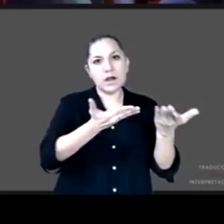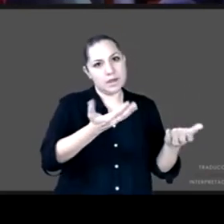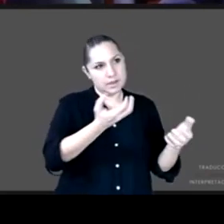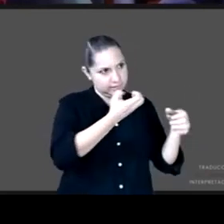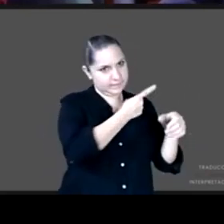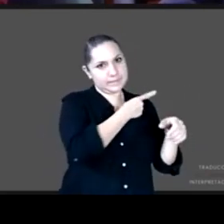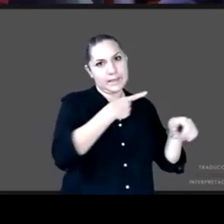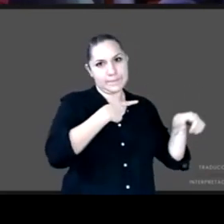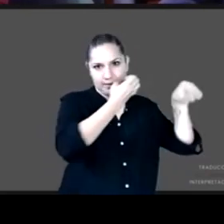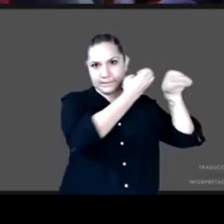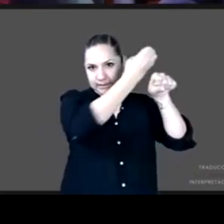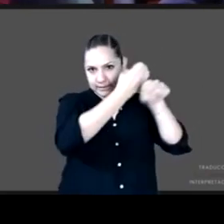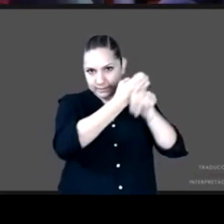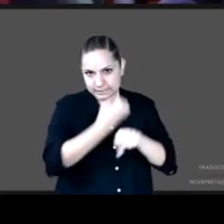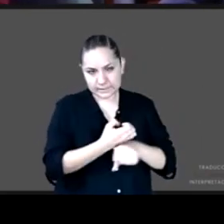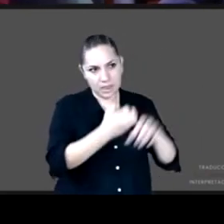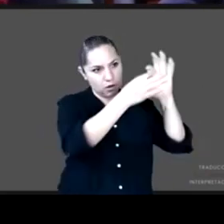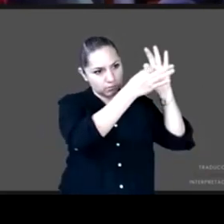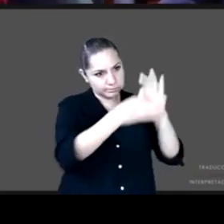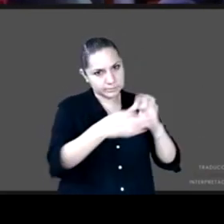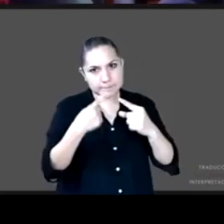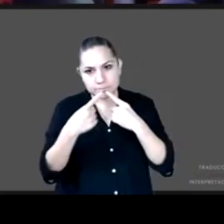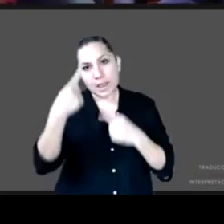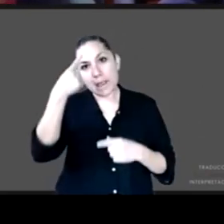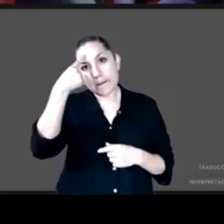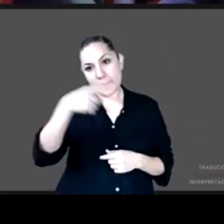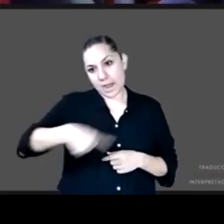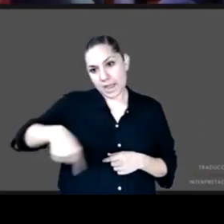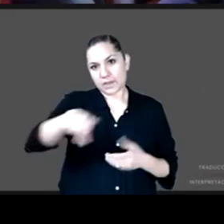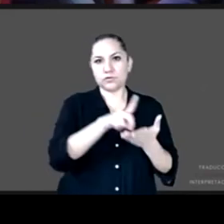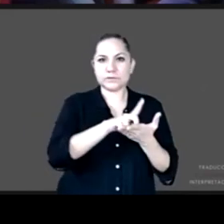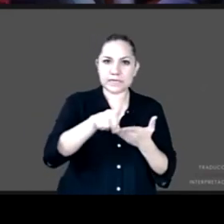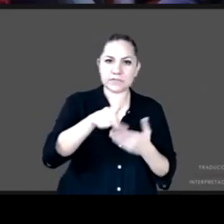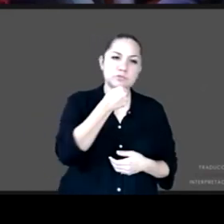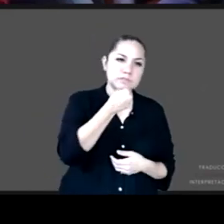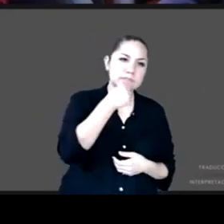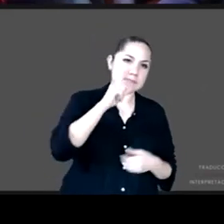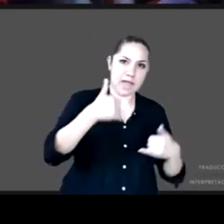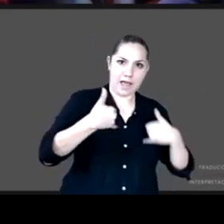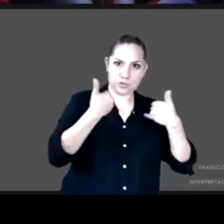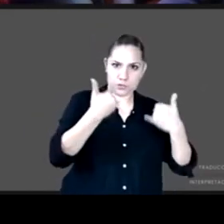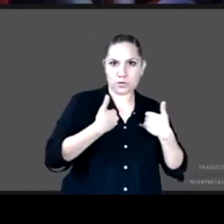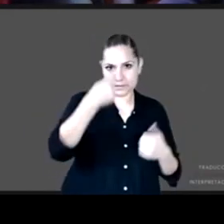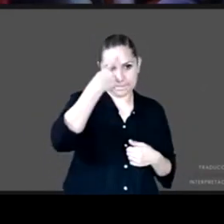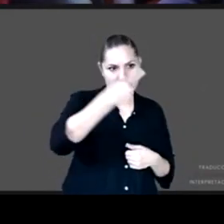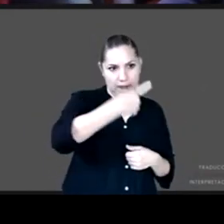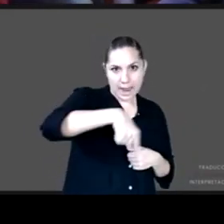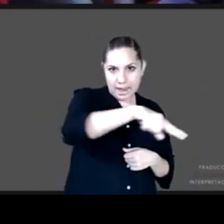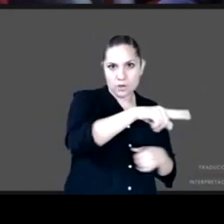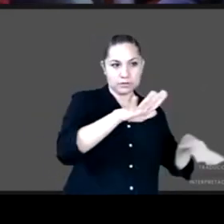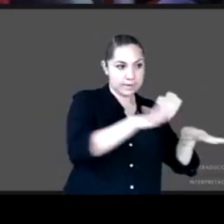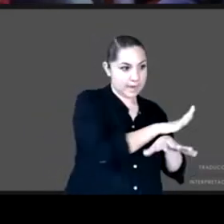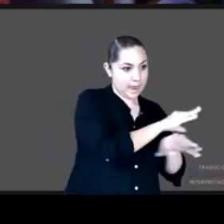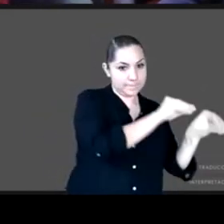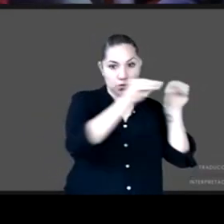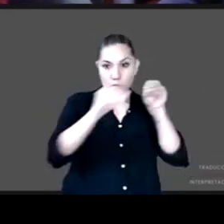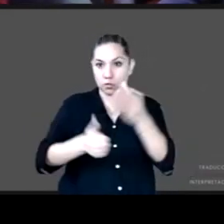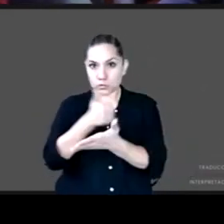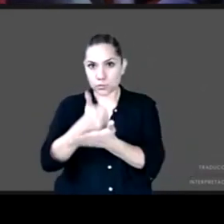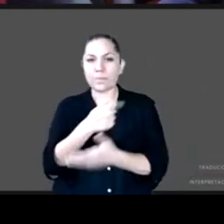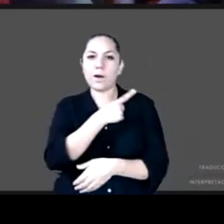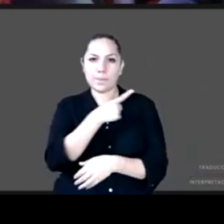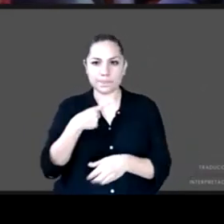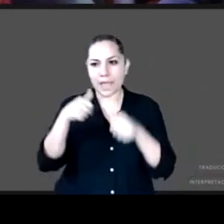proteger los derechos de niños, niñas y adolescentes en sus migraciones hacia los centros urbanos, que es donde van a